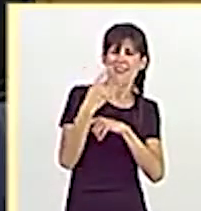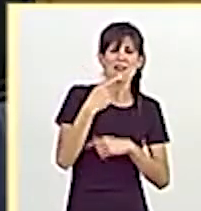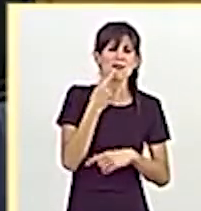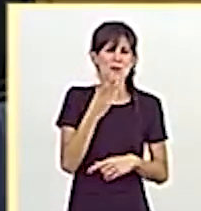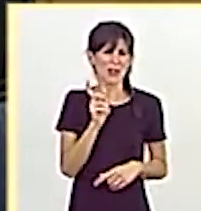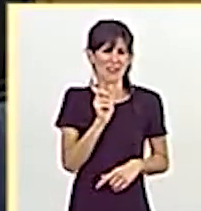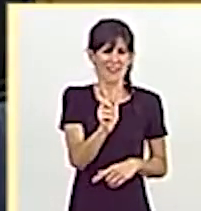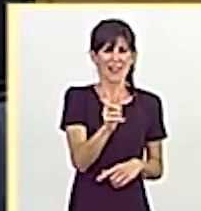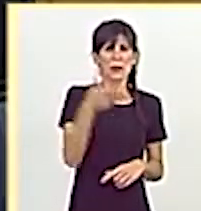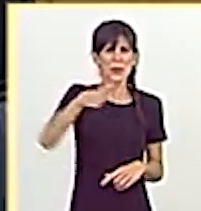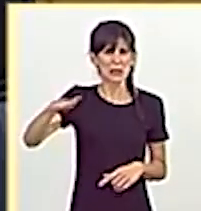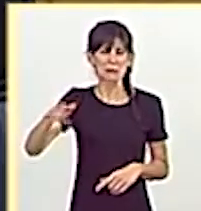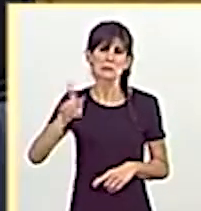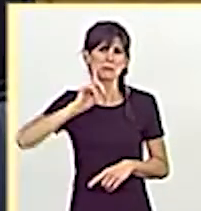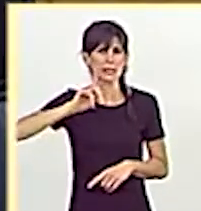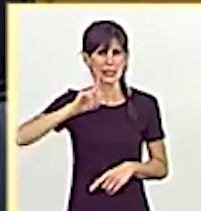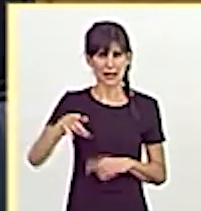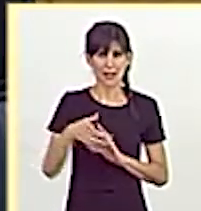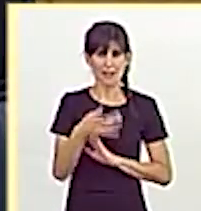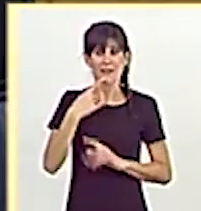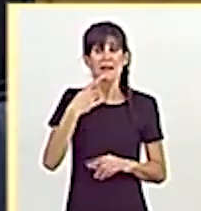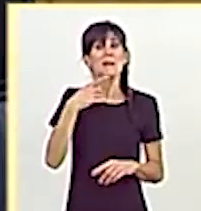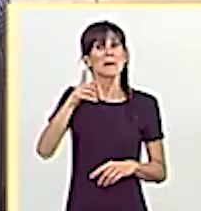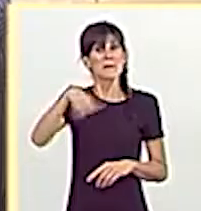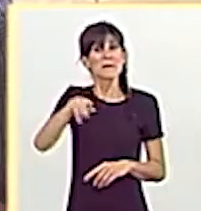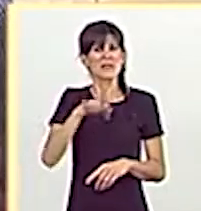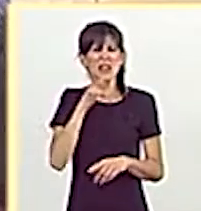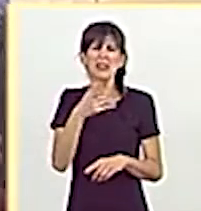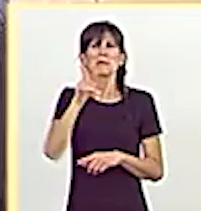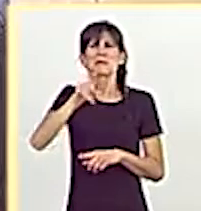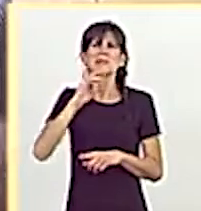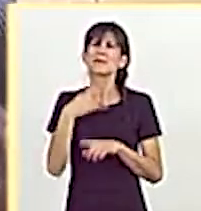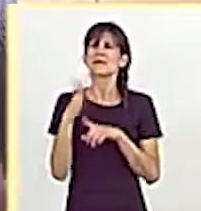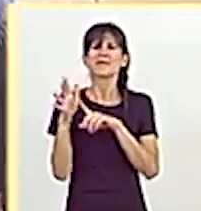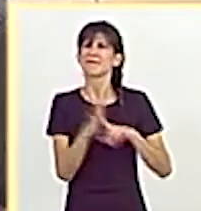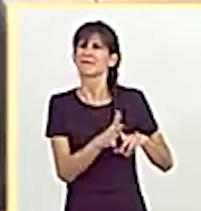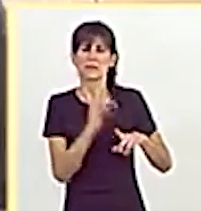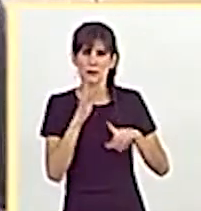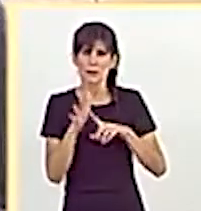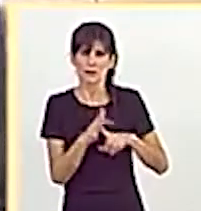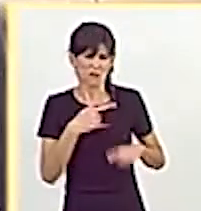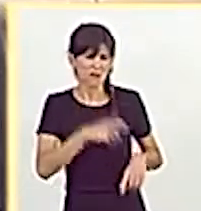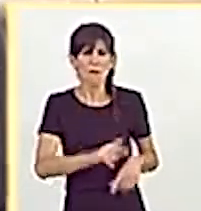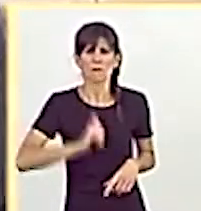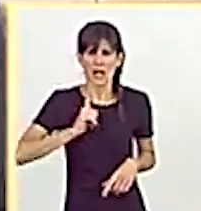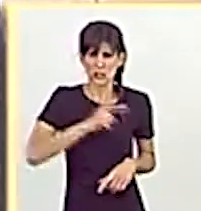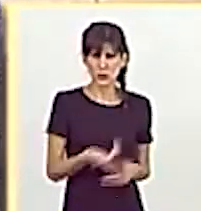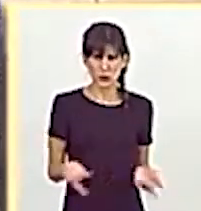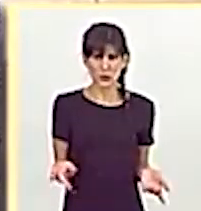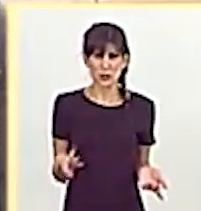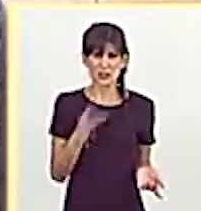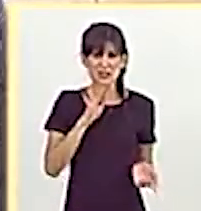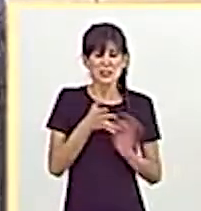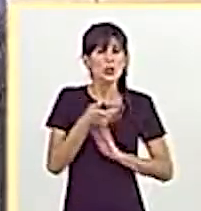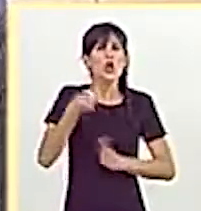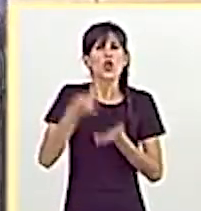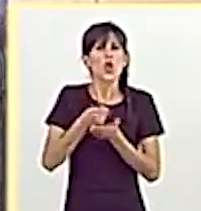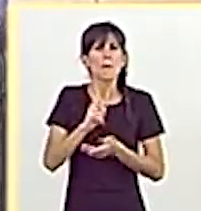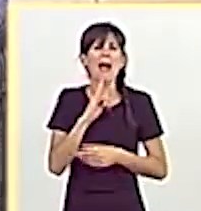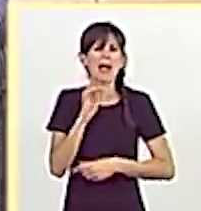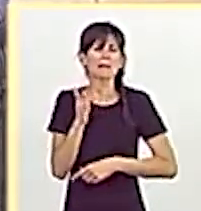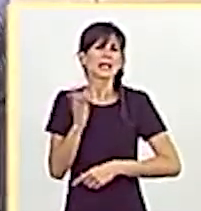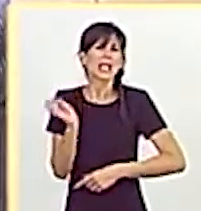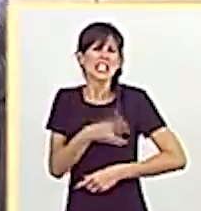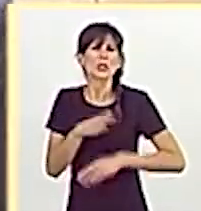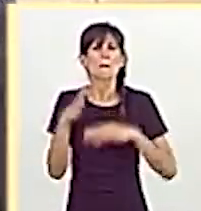Calvo. Afirman también ustedes que no van a dejar a nadie atrás, y esto es absolutamente falso, señora Calvo. No pagan el ingreso mínimo